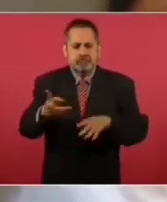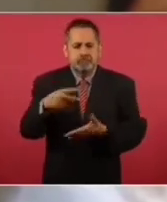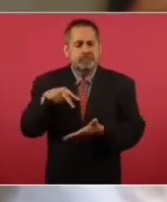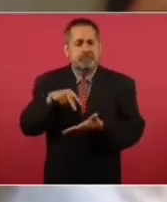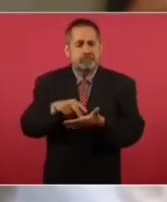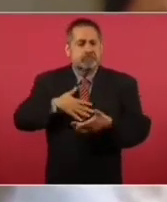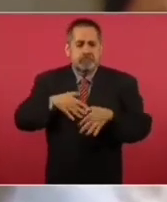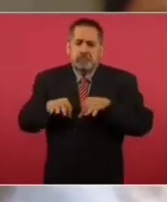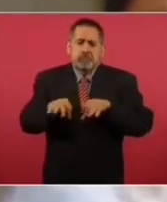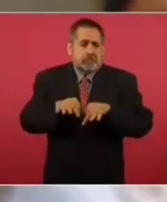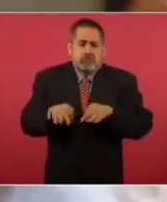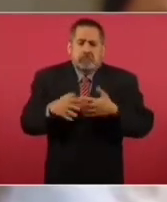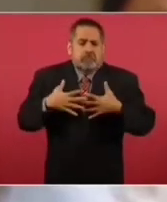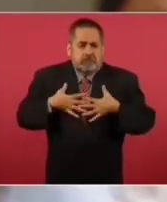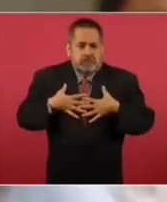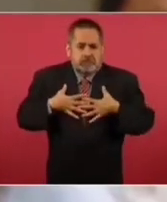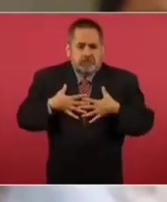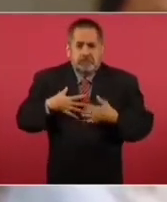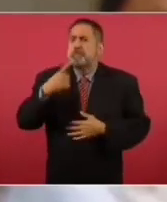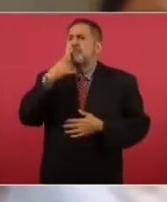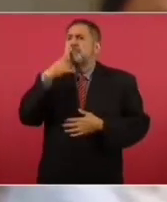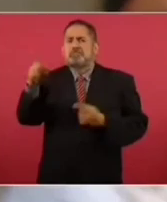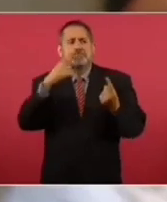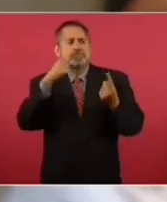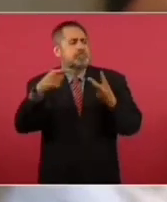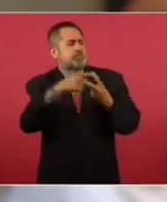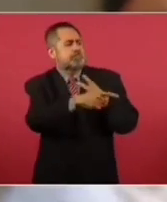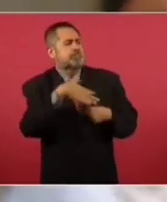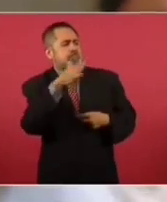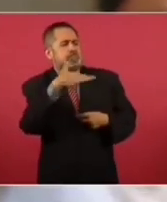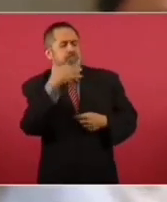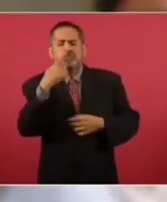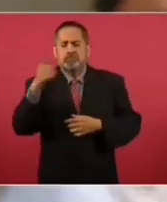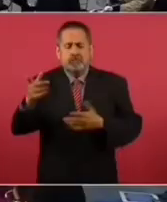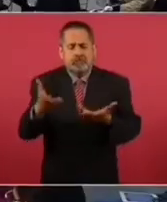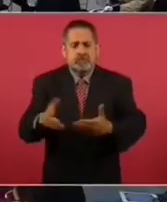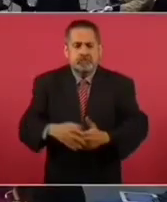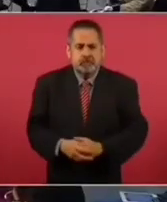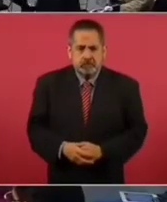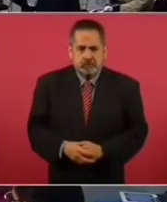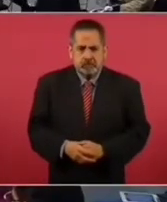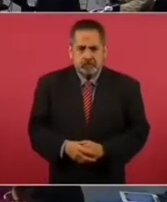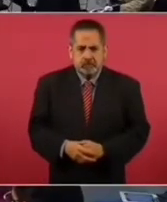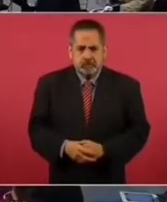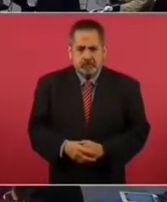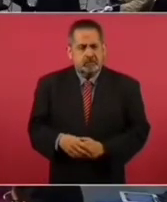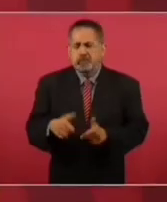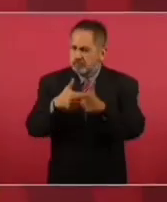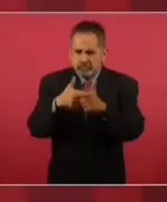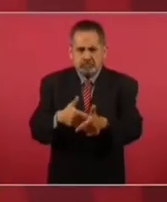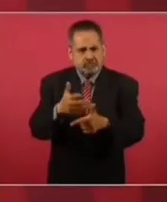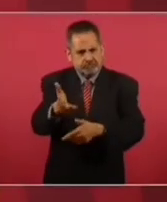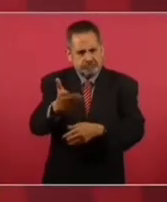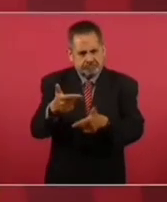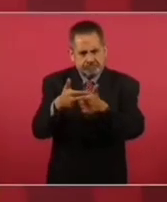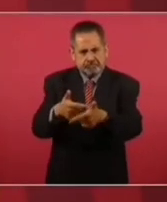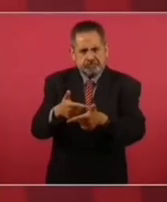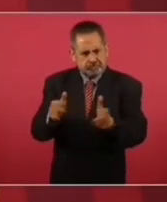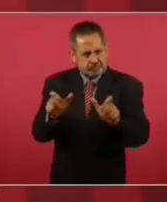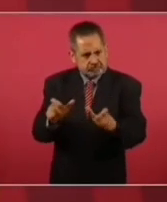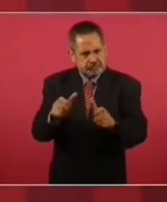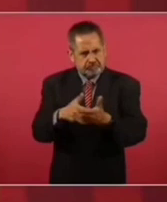Estoy haciendo mi trabajo. Estoy denunciando corruptelas. Sí, hay que seguir adelante. Y